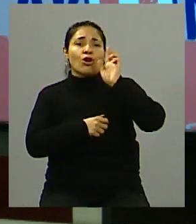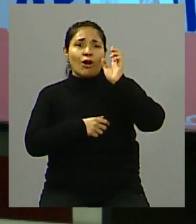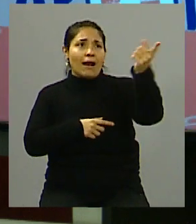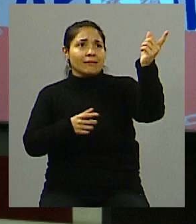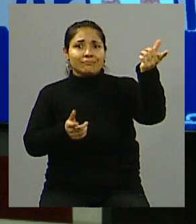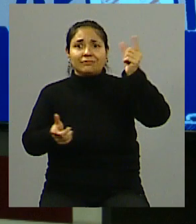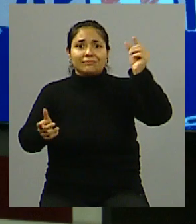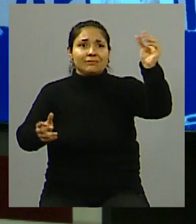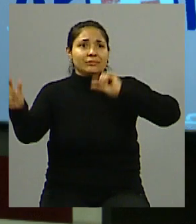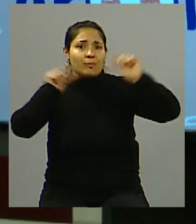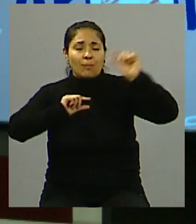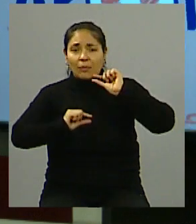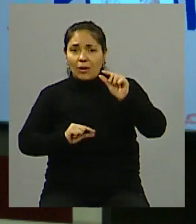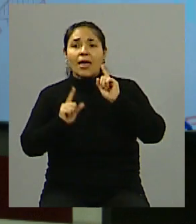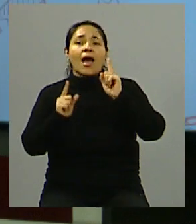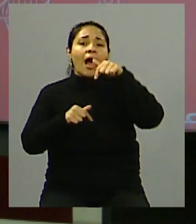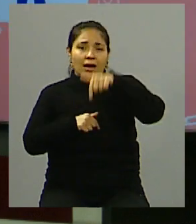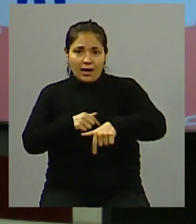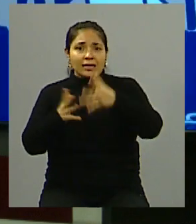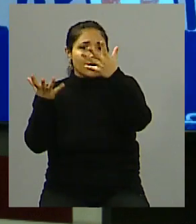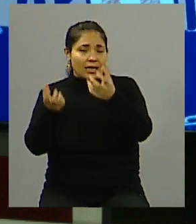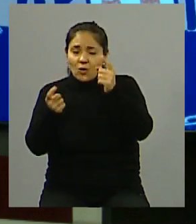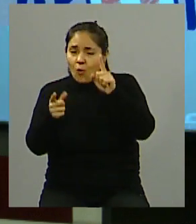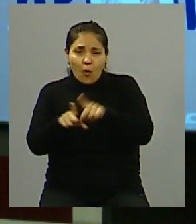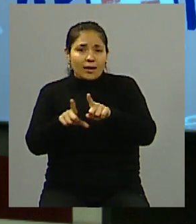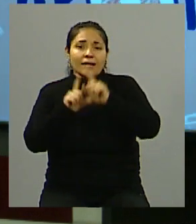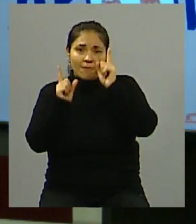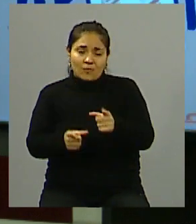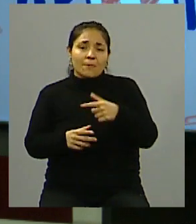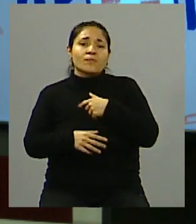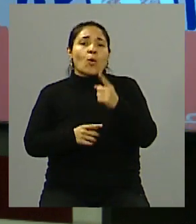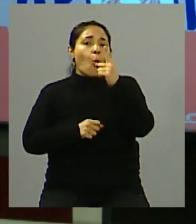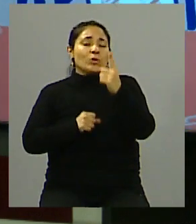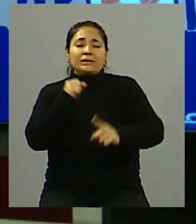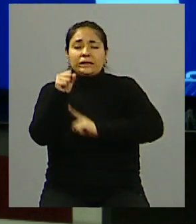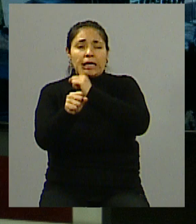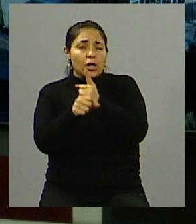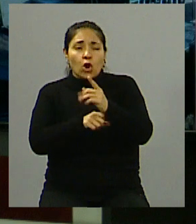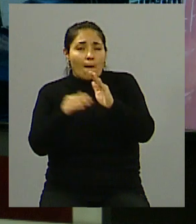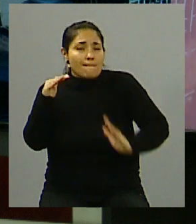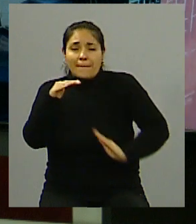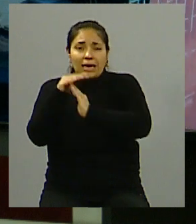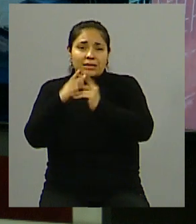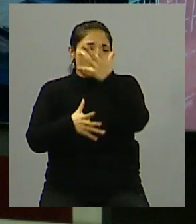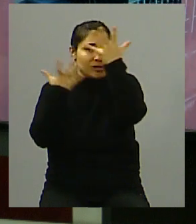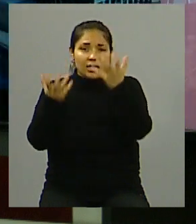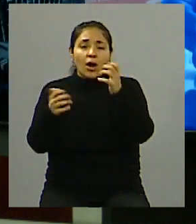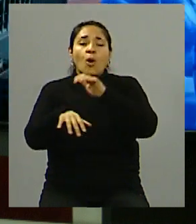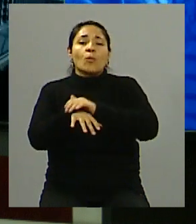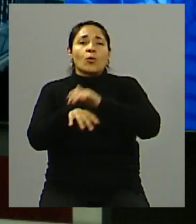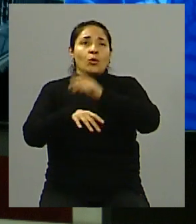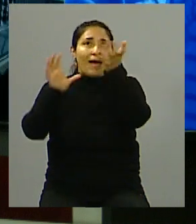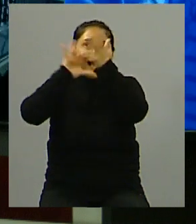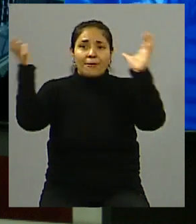Esa sequía también se está padeciendo fuertemente aquí, es la mayor sequía prácticamente en un siglo. Eso es el factor ambiental, pero bueno, también